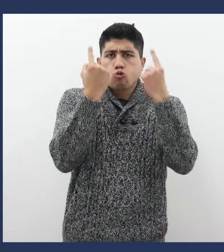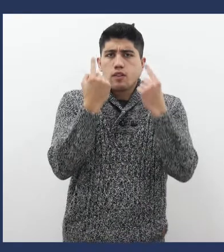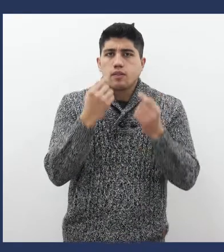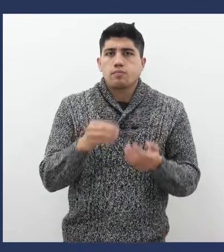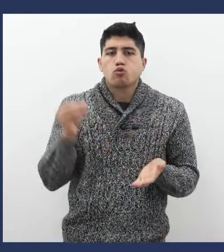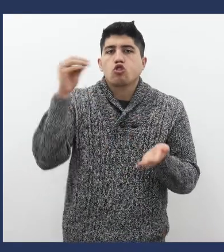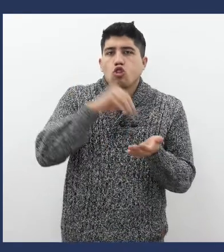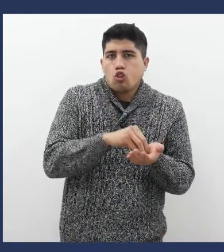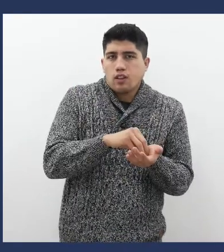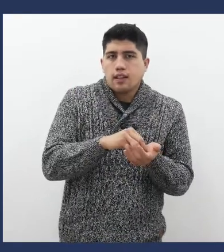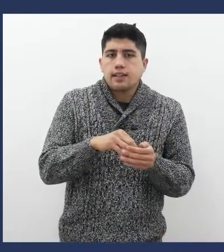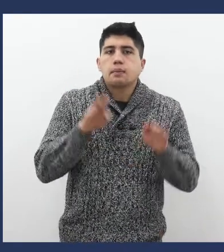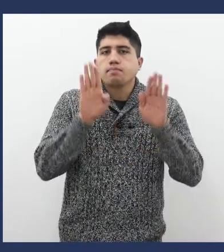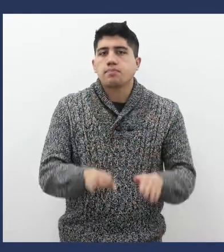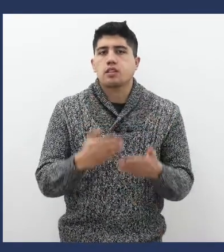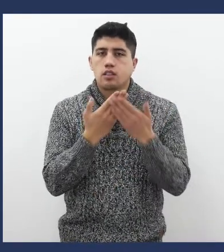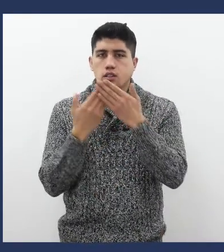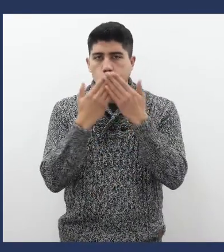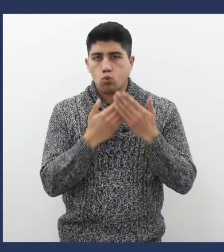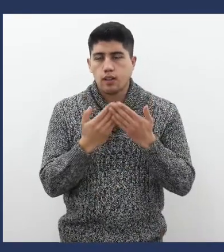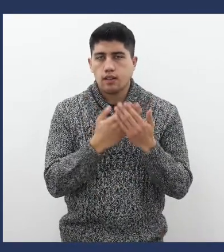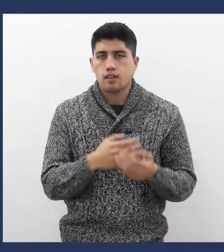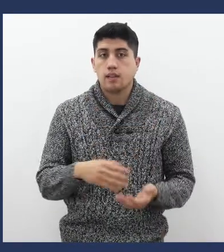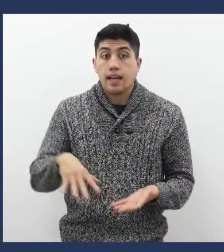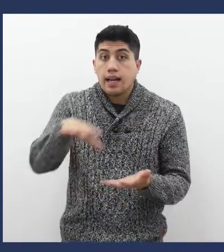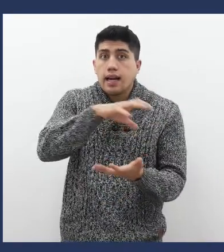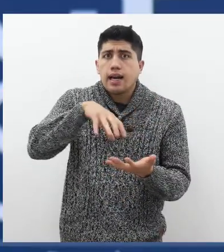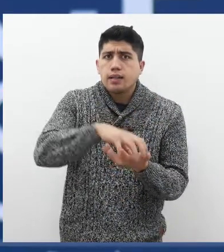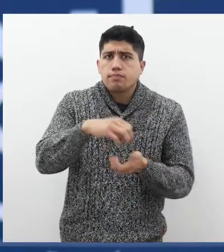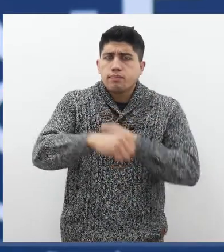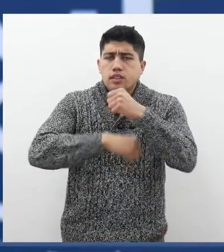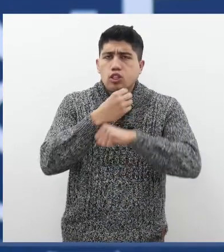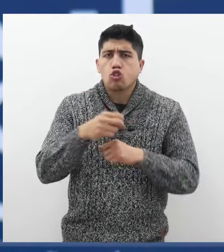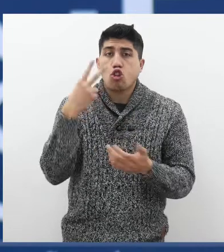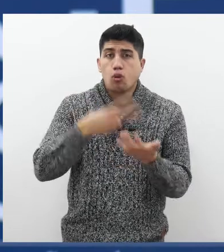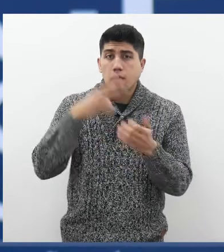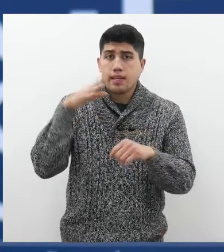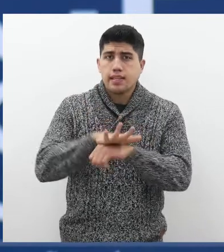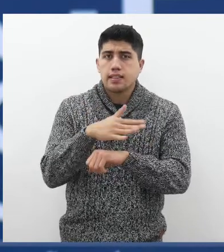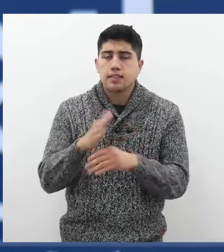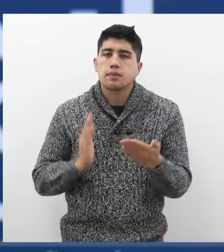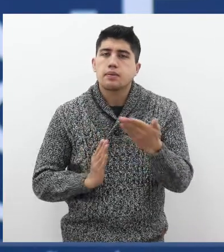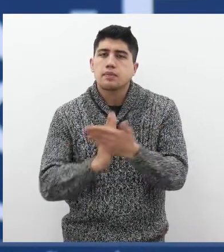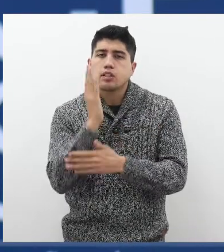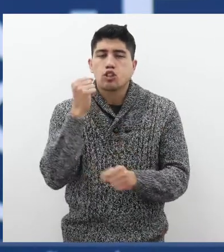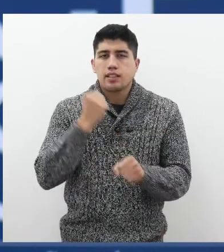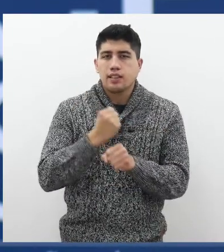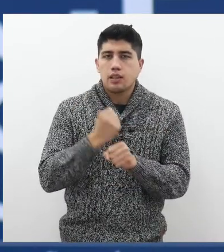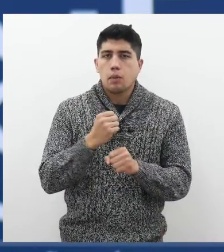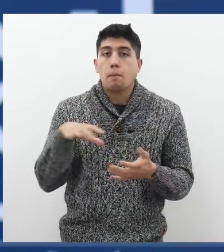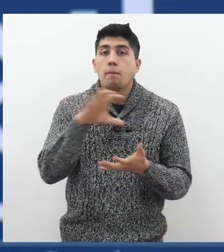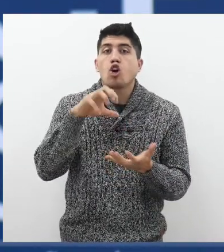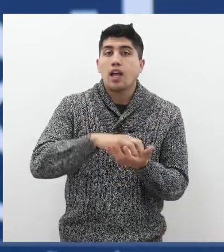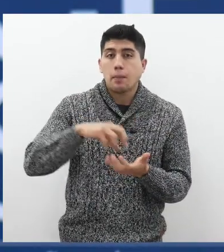potenciando el progreso académico y la permanencia de los y las estudiantes. El año 2015 iniciamos el